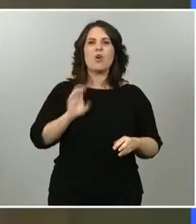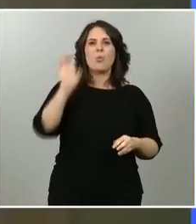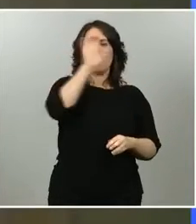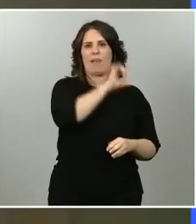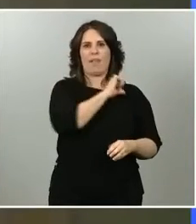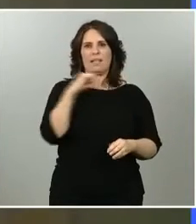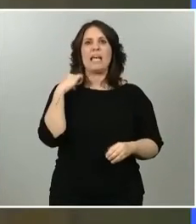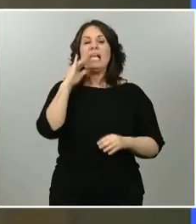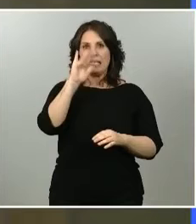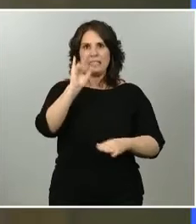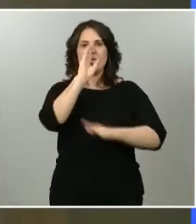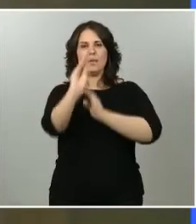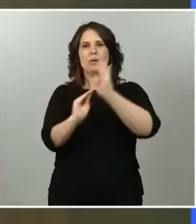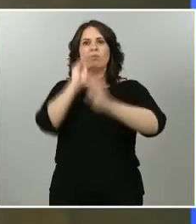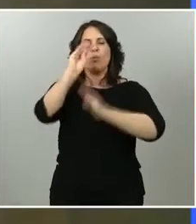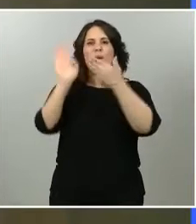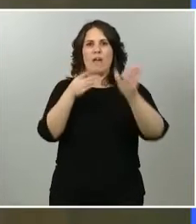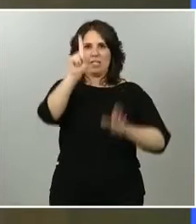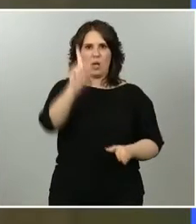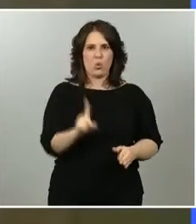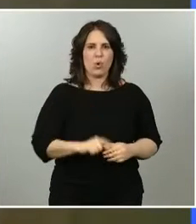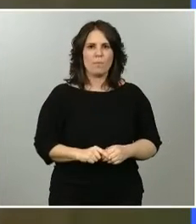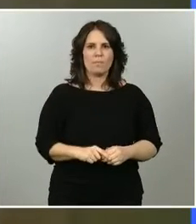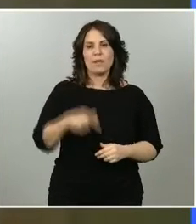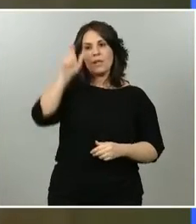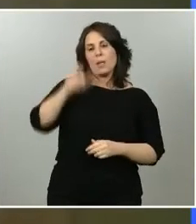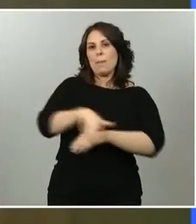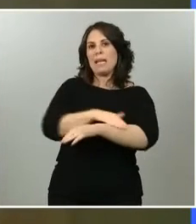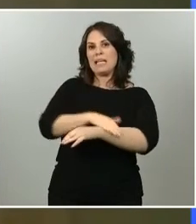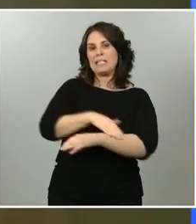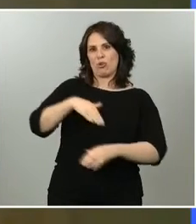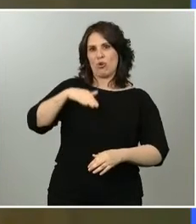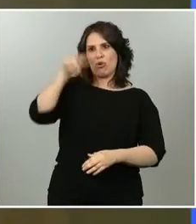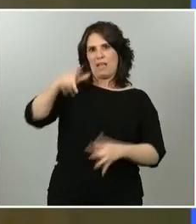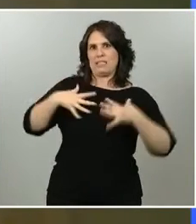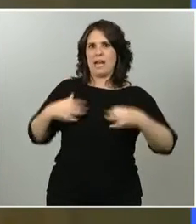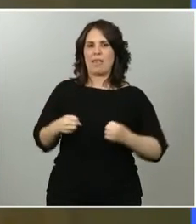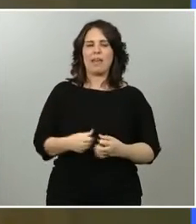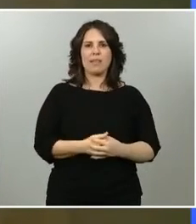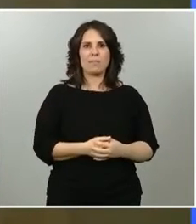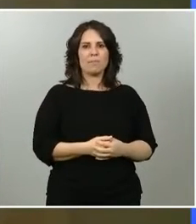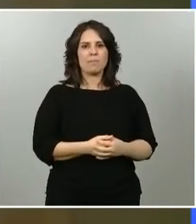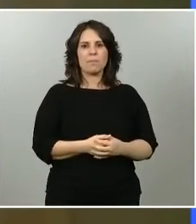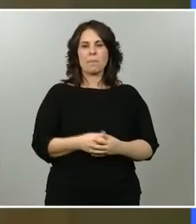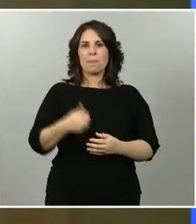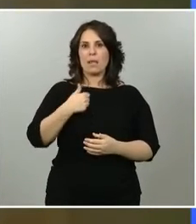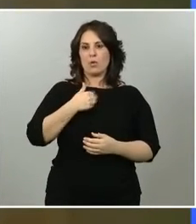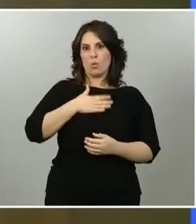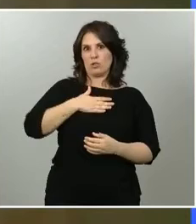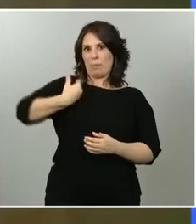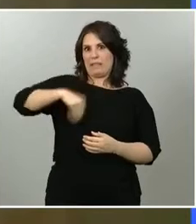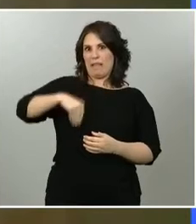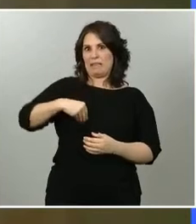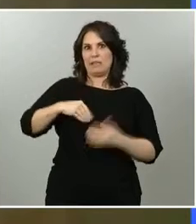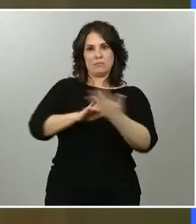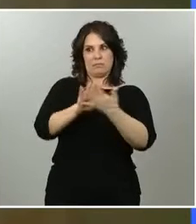hemos pasado a esa fase 1. Se las hago al ministro Illa. En primer lugar, acaba de hablar nuestro presidente Guillermo Fernández Vara y ha dicho que mañana va